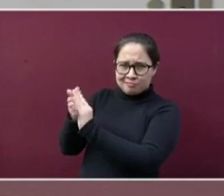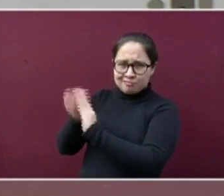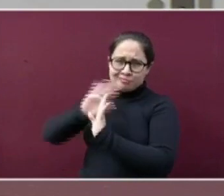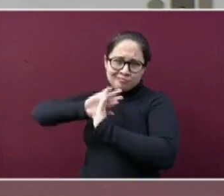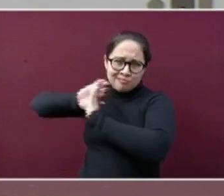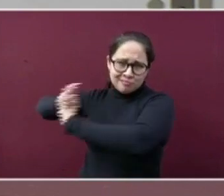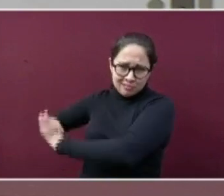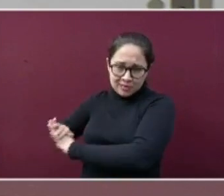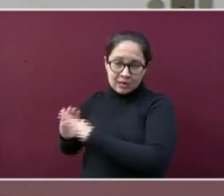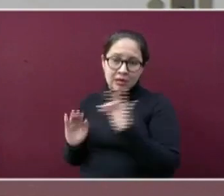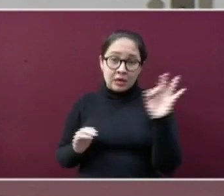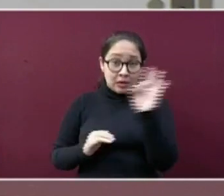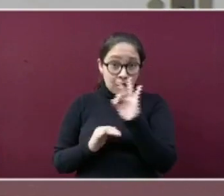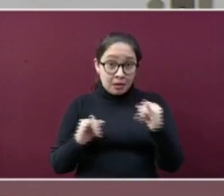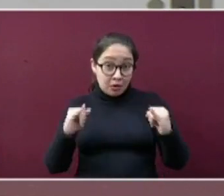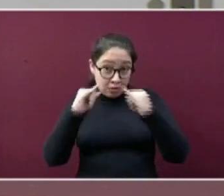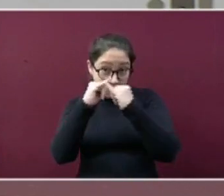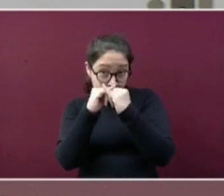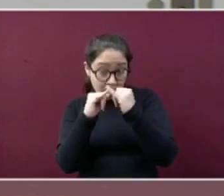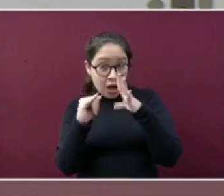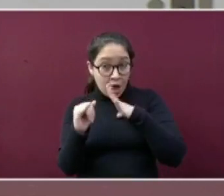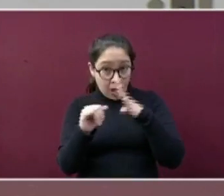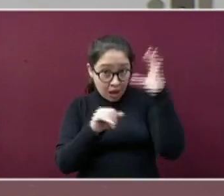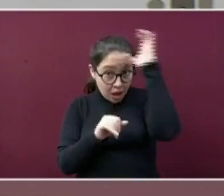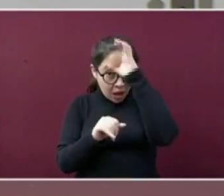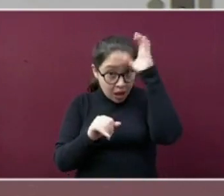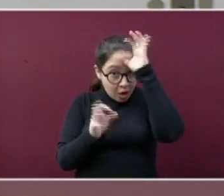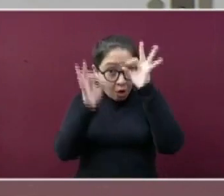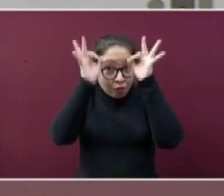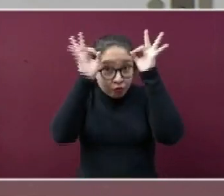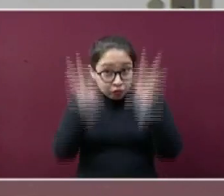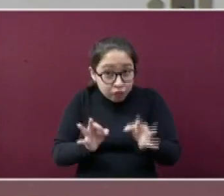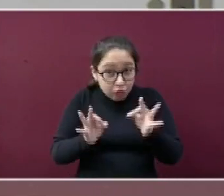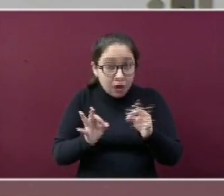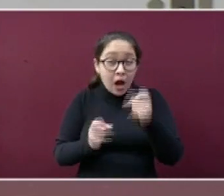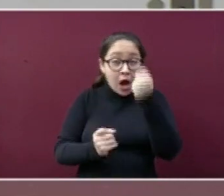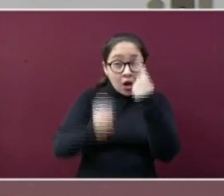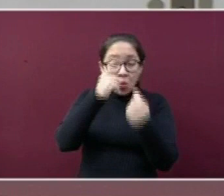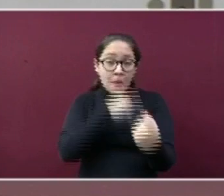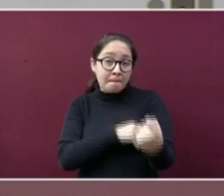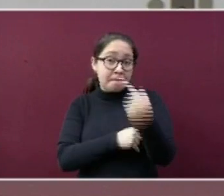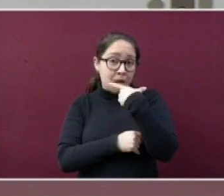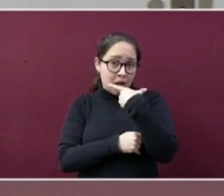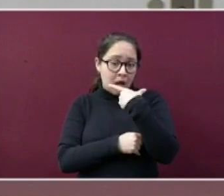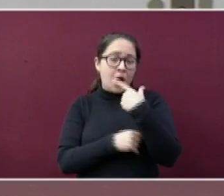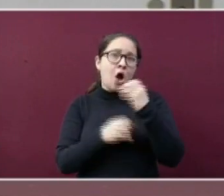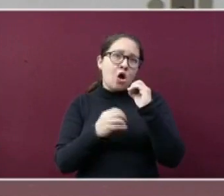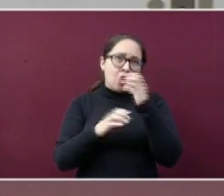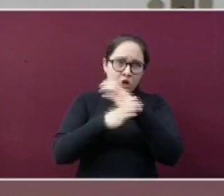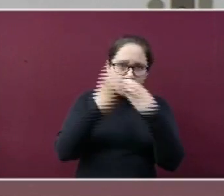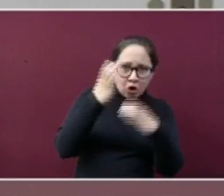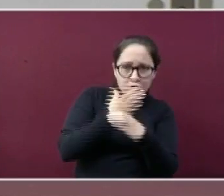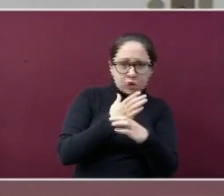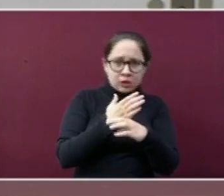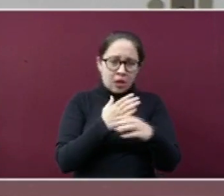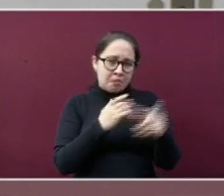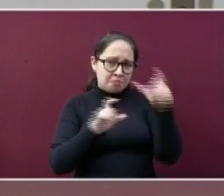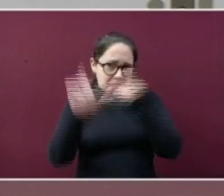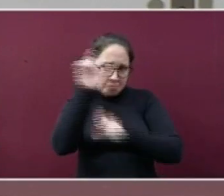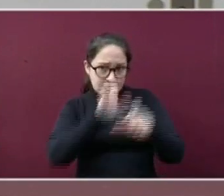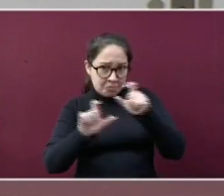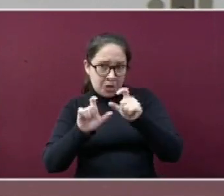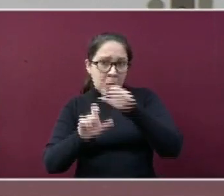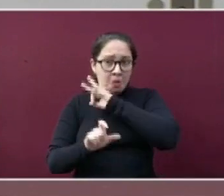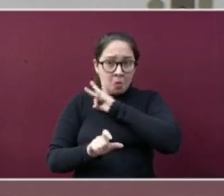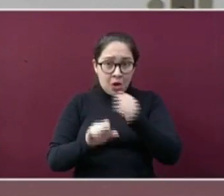institución contara con evidencia científica avalada de que algún medicamento, producto o sustancia que